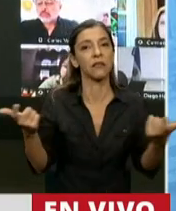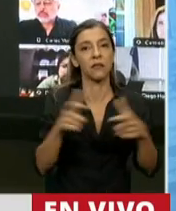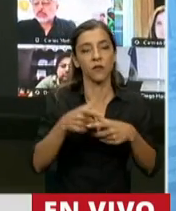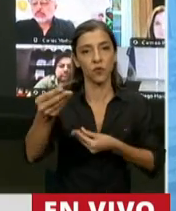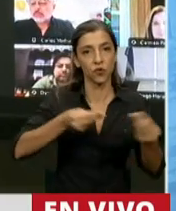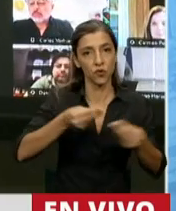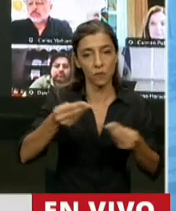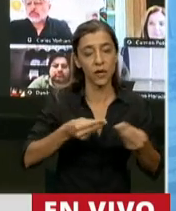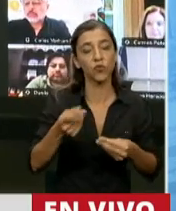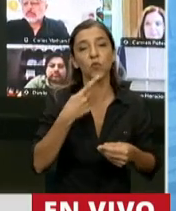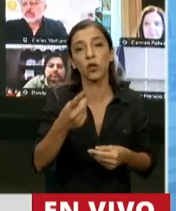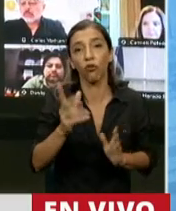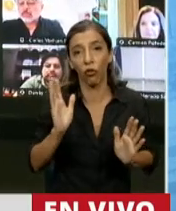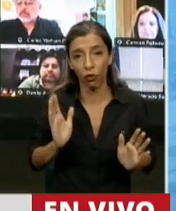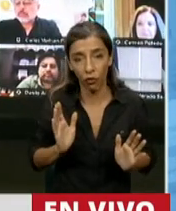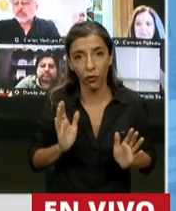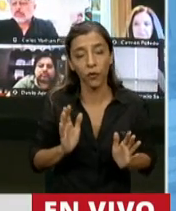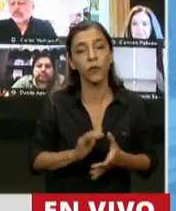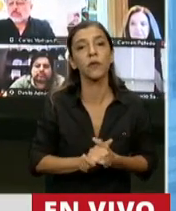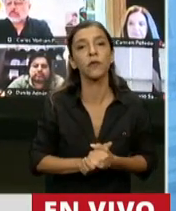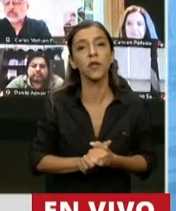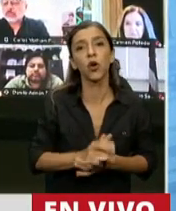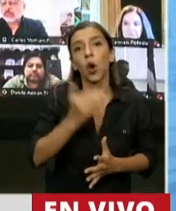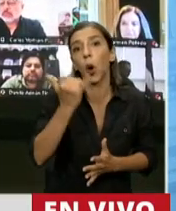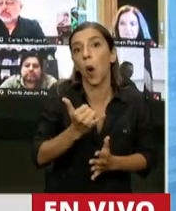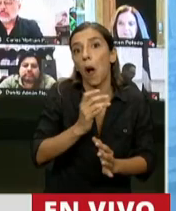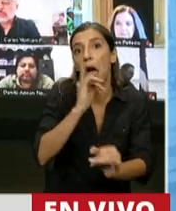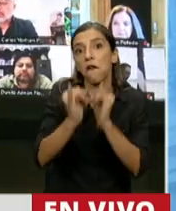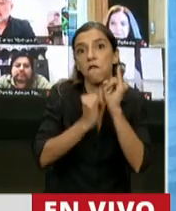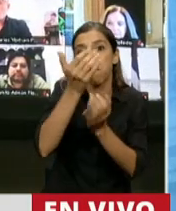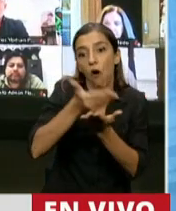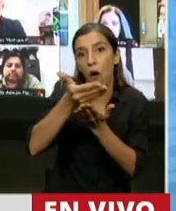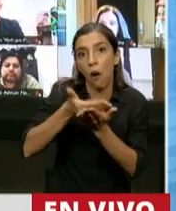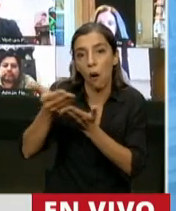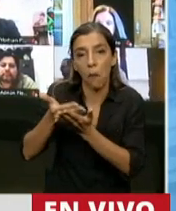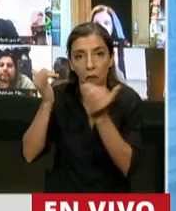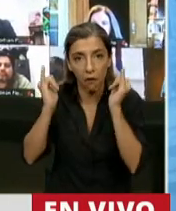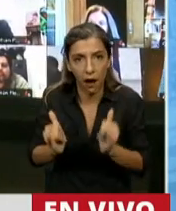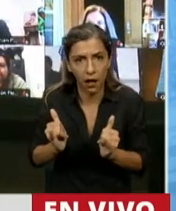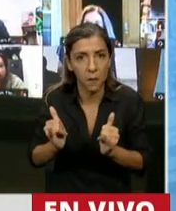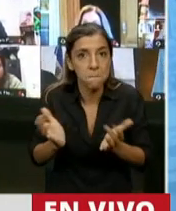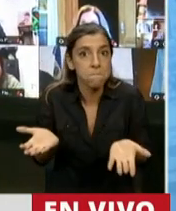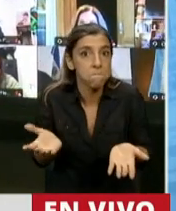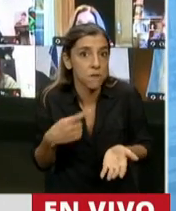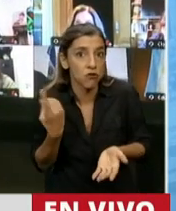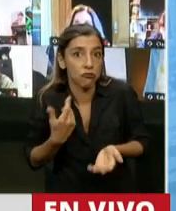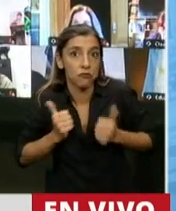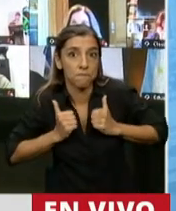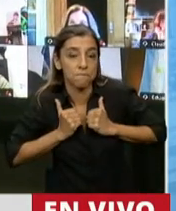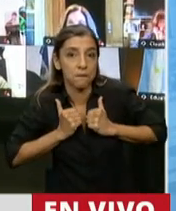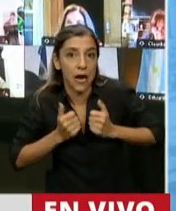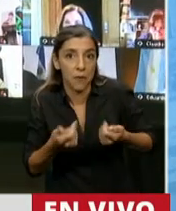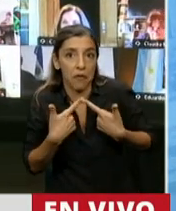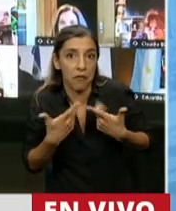Presupuestos, obraba con él informes que nosotros nunca pudimos tener, igual que todavía no hemos podido